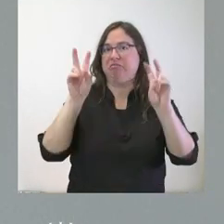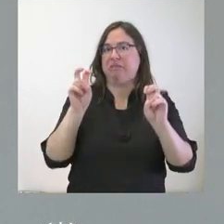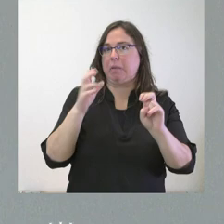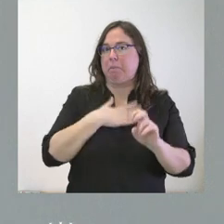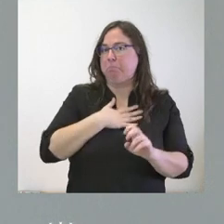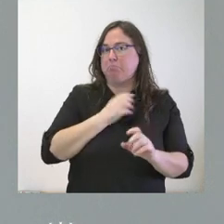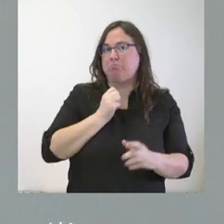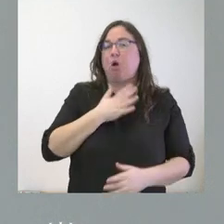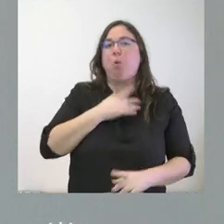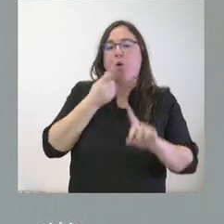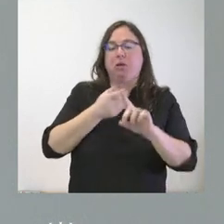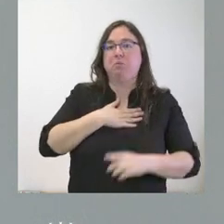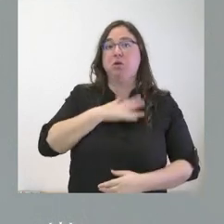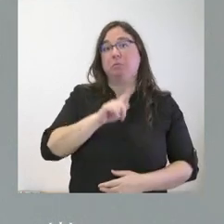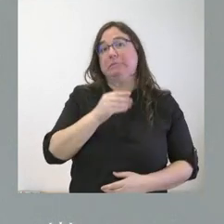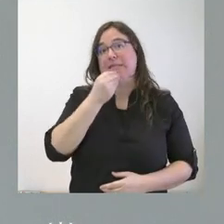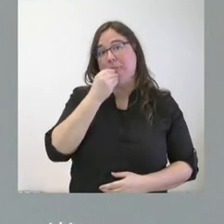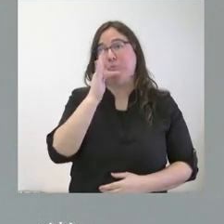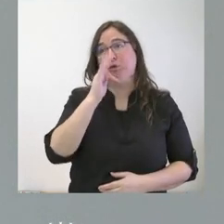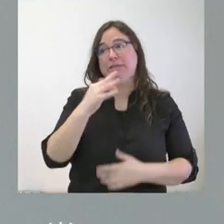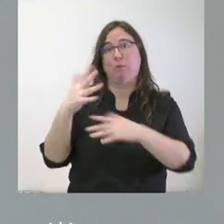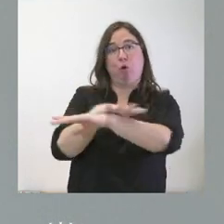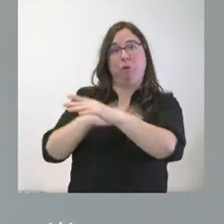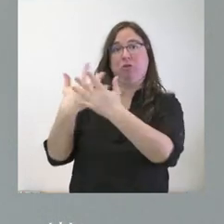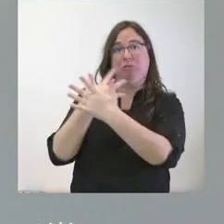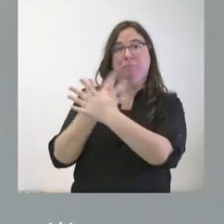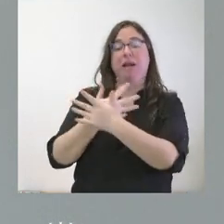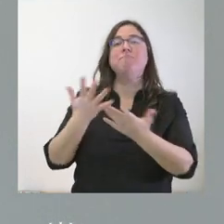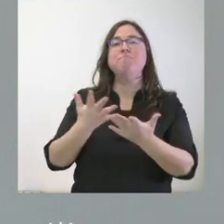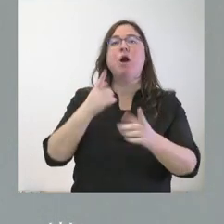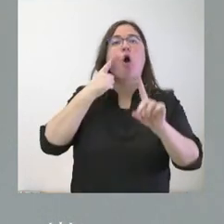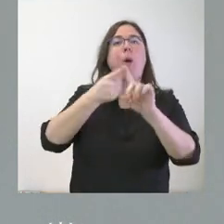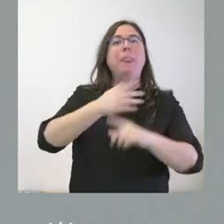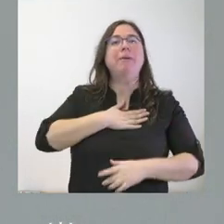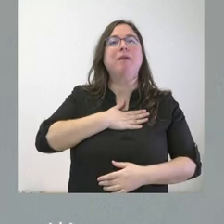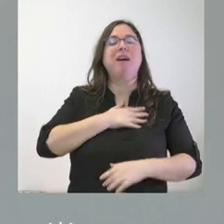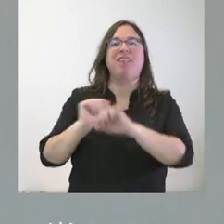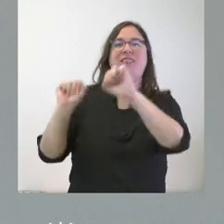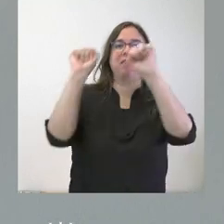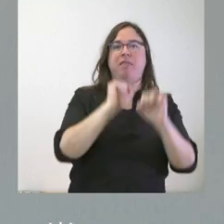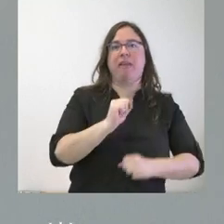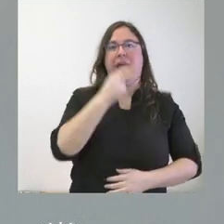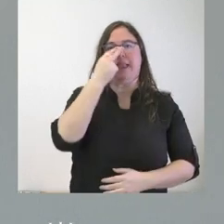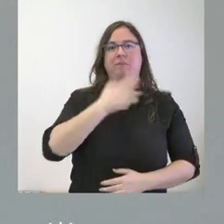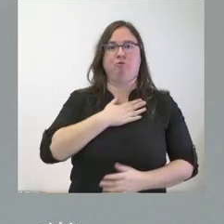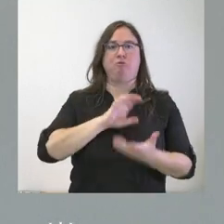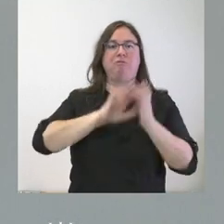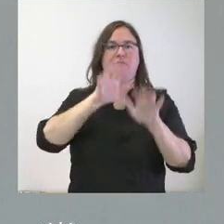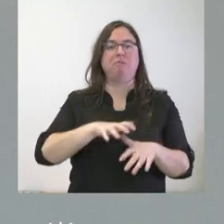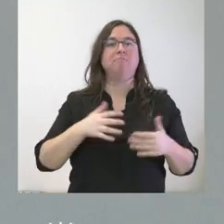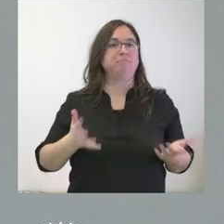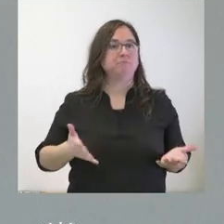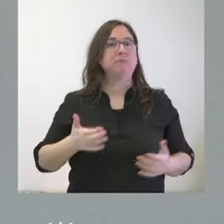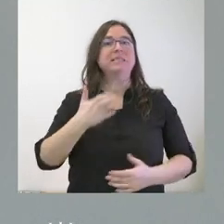misión, aunque sería bueno que el gobierno diera explicaciones al respecto. Nuestra misión tiene que ser defender los intereses de Castilla y León y, por tanto, la medida